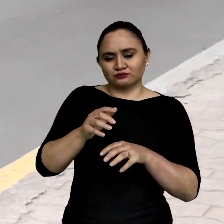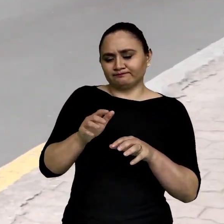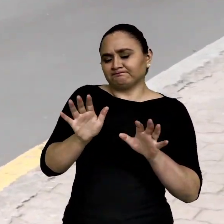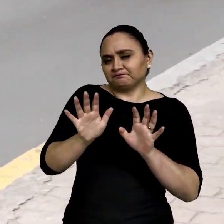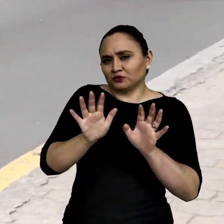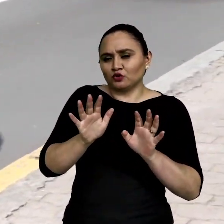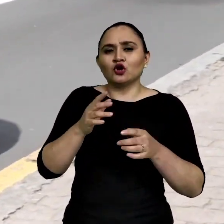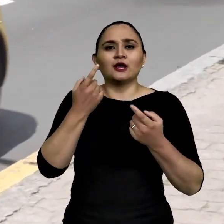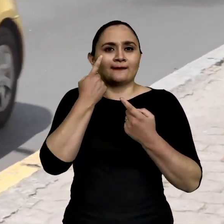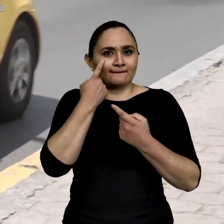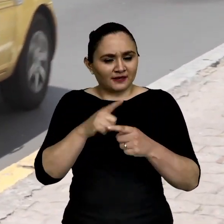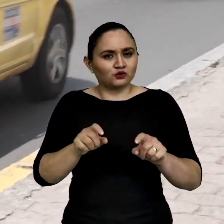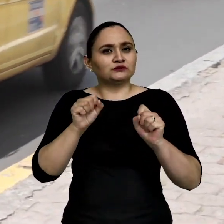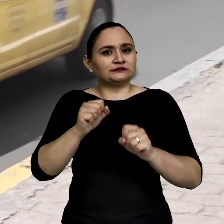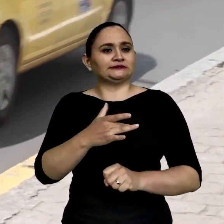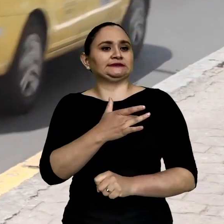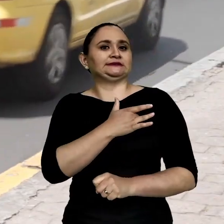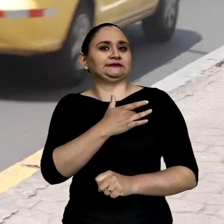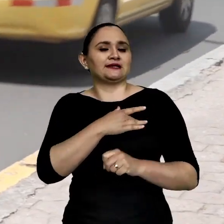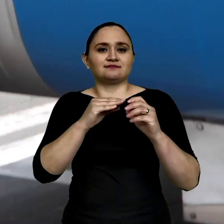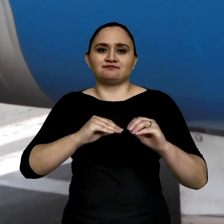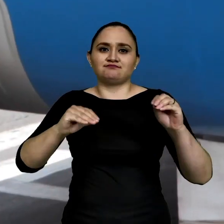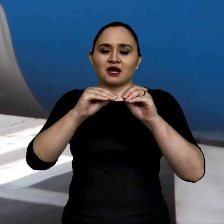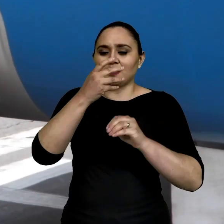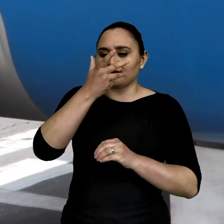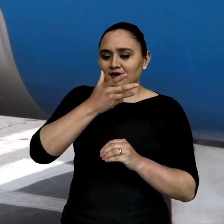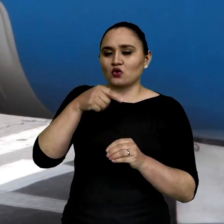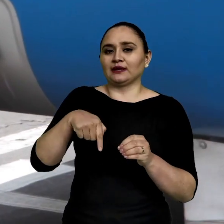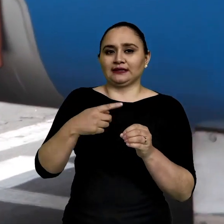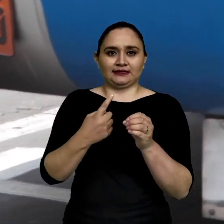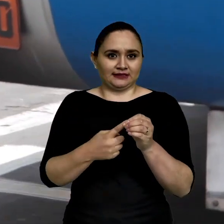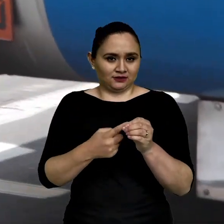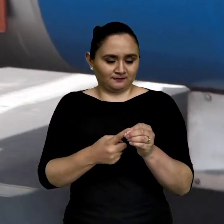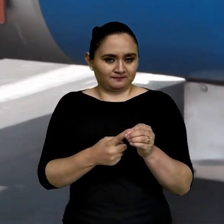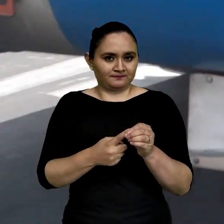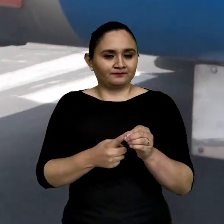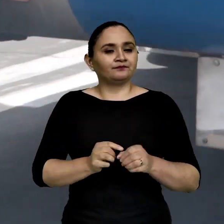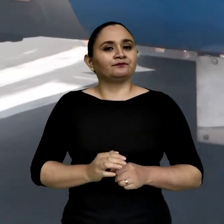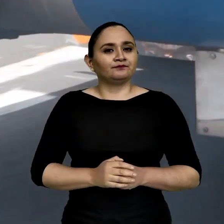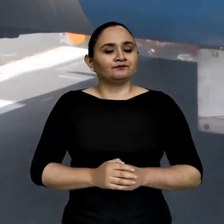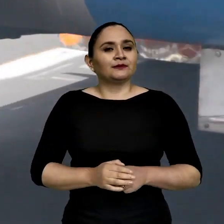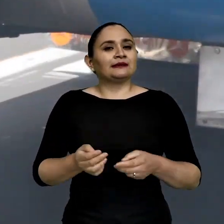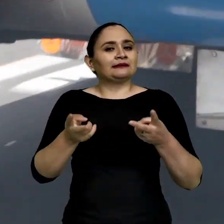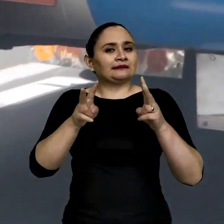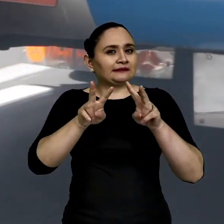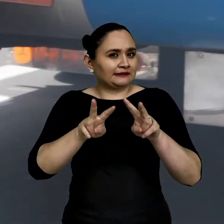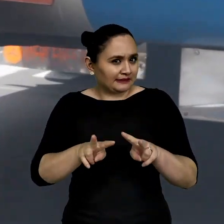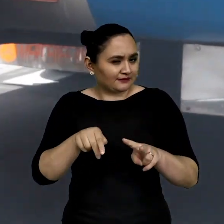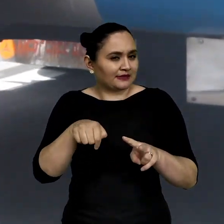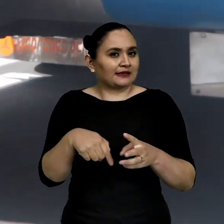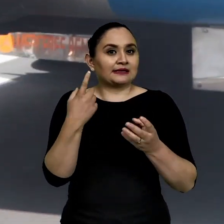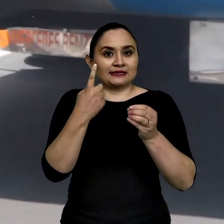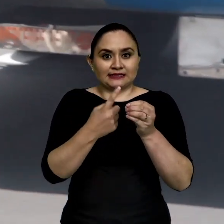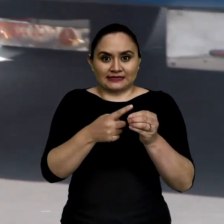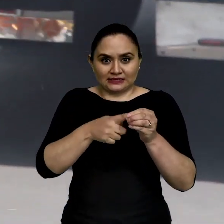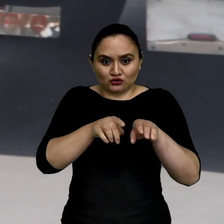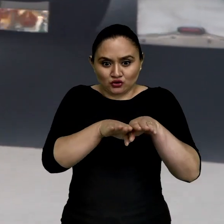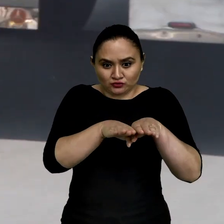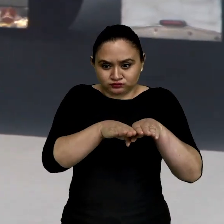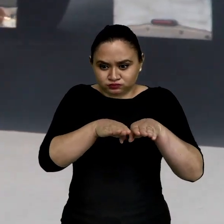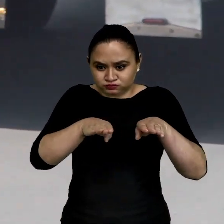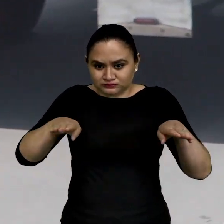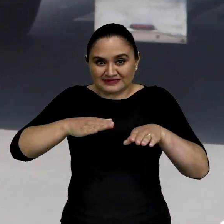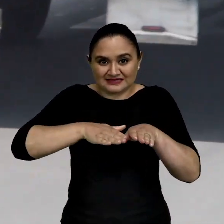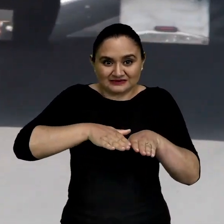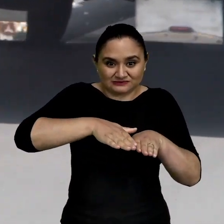el hecho de que se siente más calor en Quito. También eso se le suma el efecto de isla de calor urbana, que se debe al